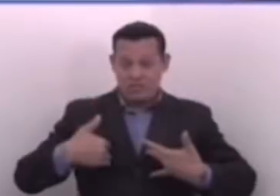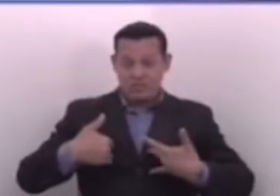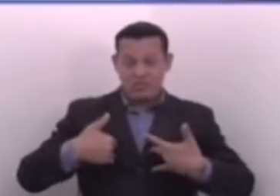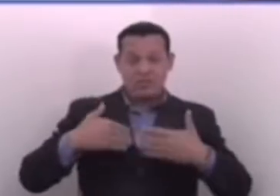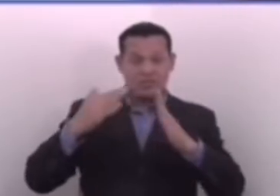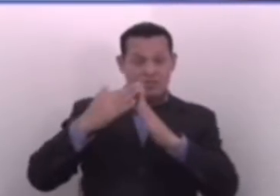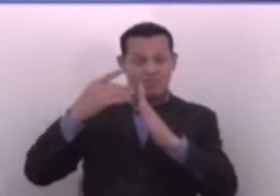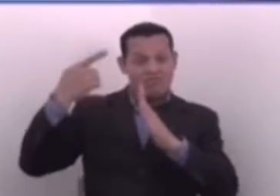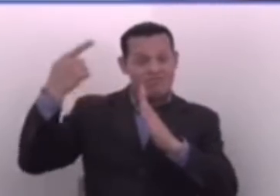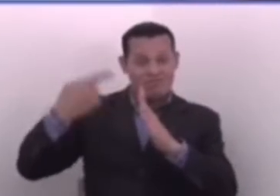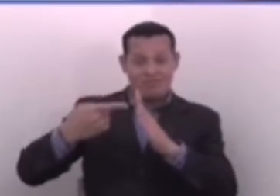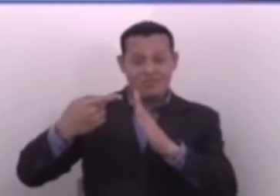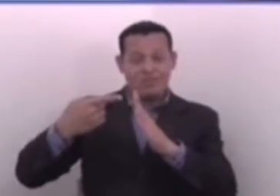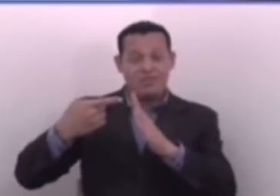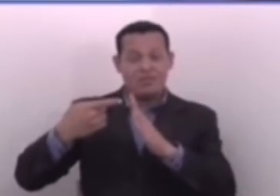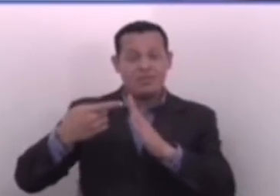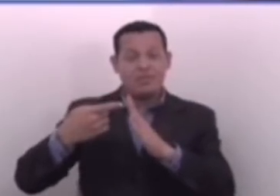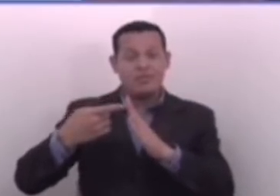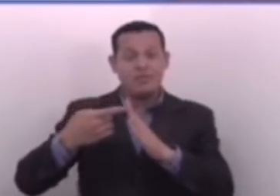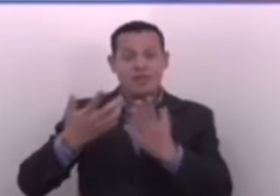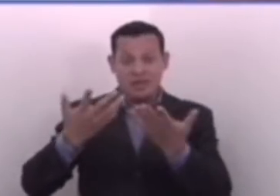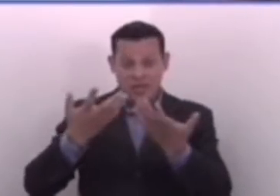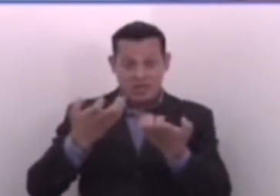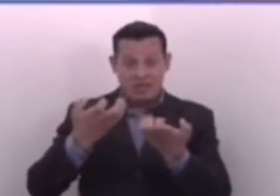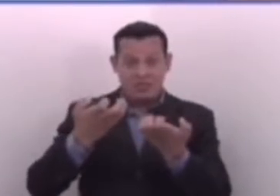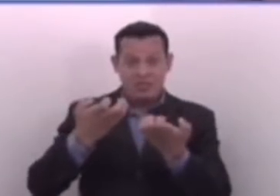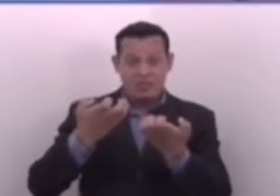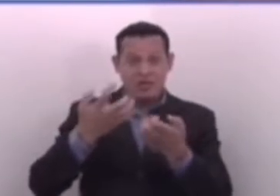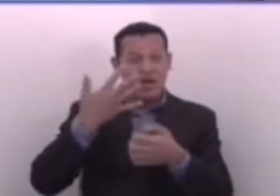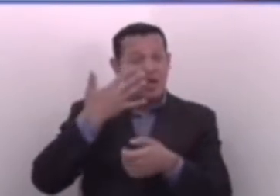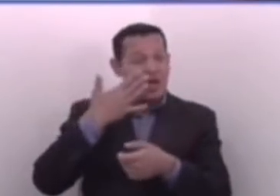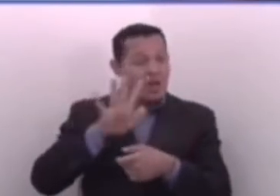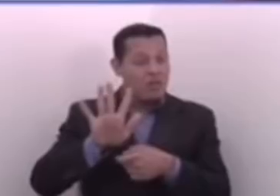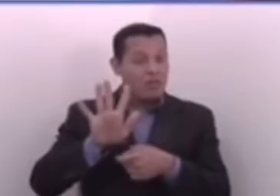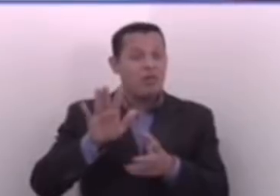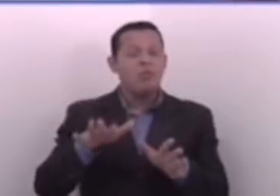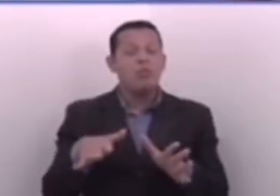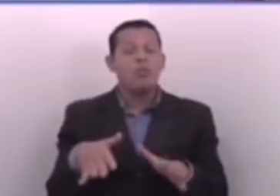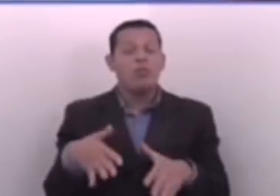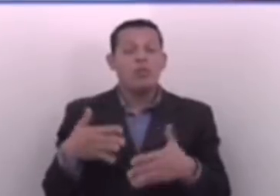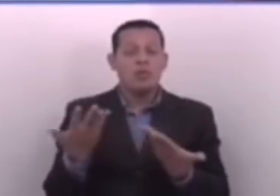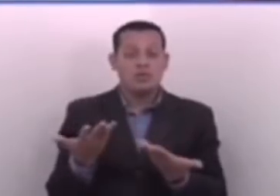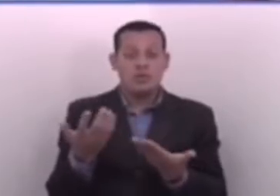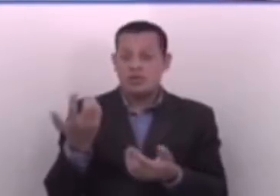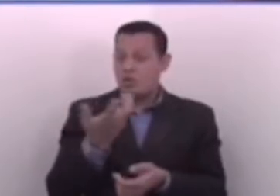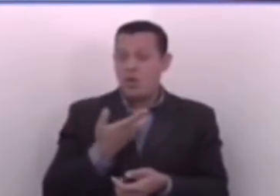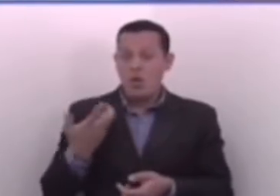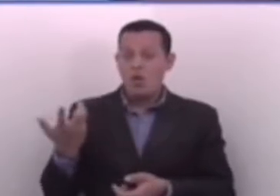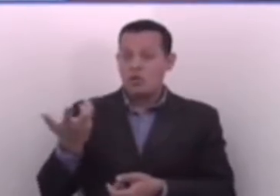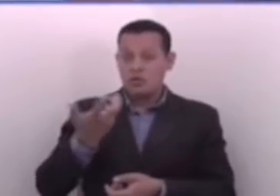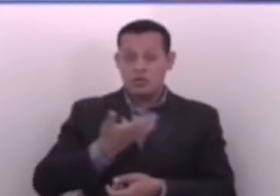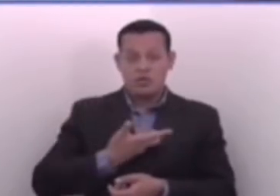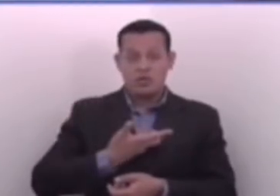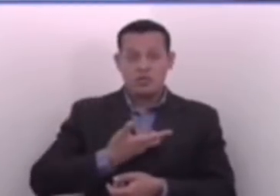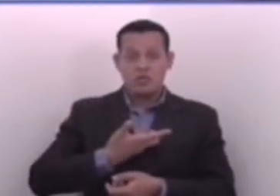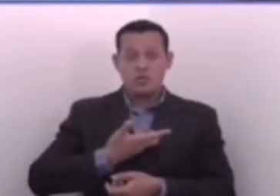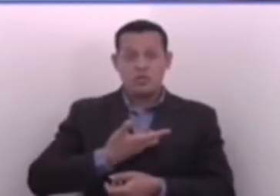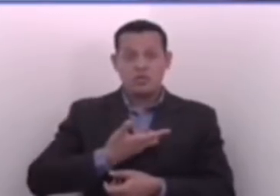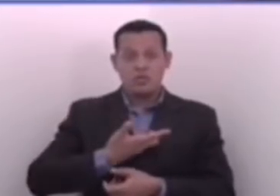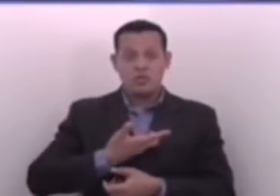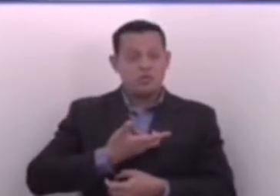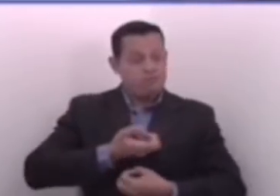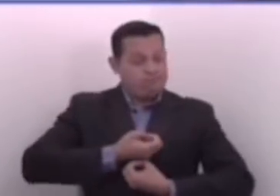régimen de excepción. Tenemos muchísimos ejemplos y por eso es que estamos invirtiendo nuestras